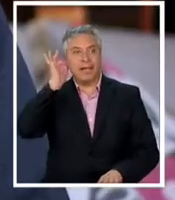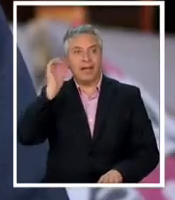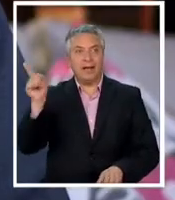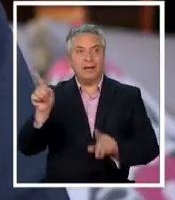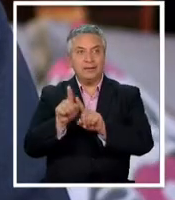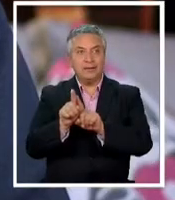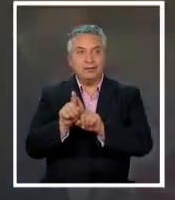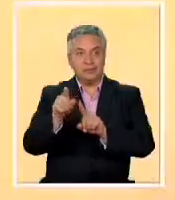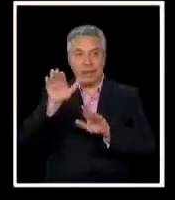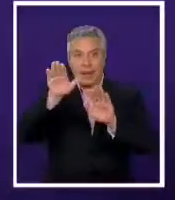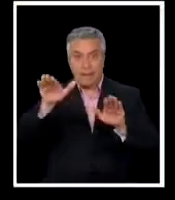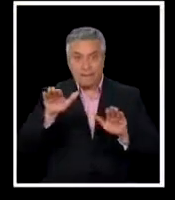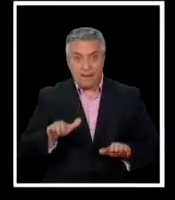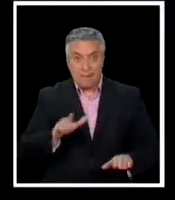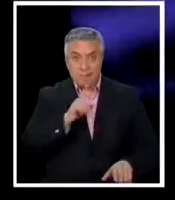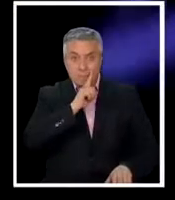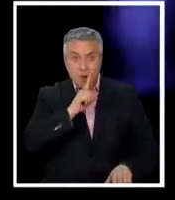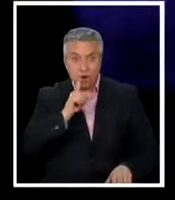estábamos concentrados en el mismo hotel